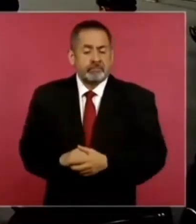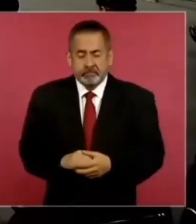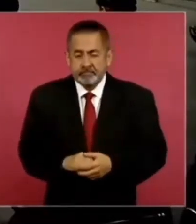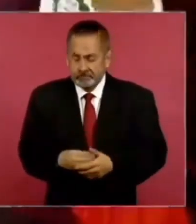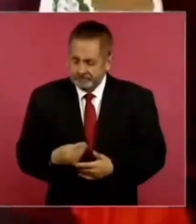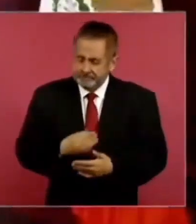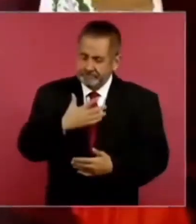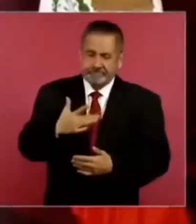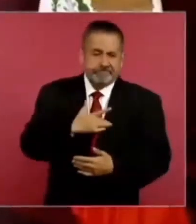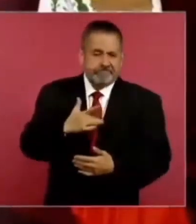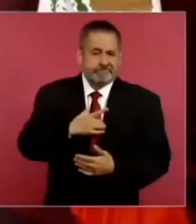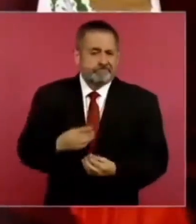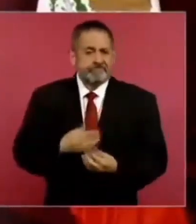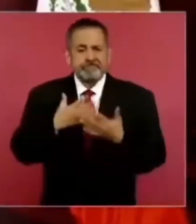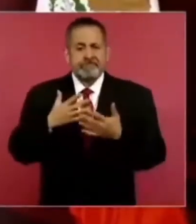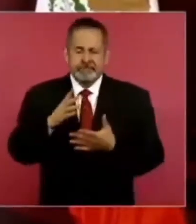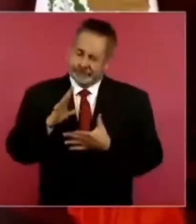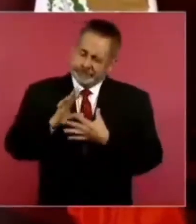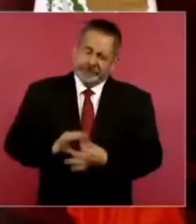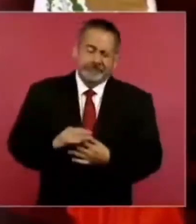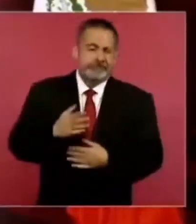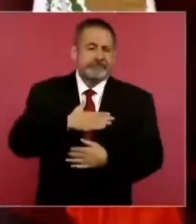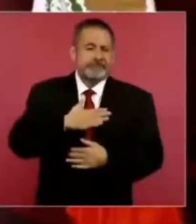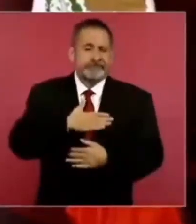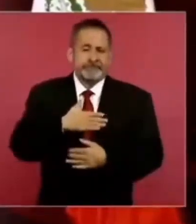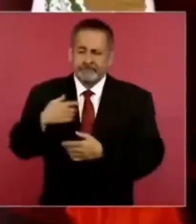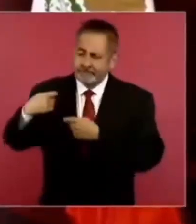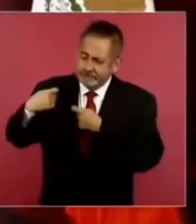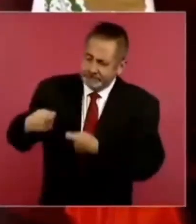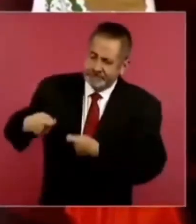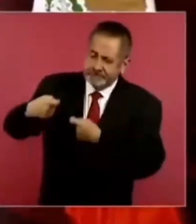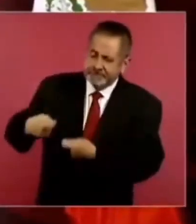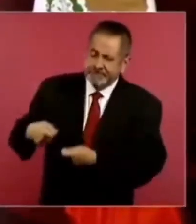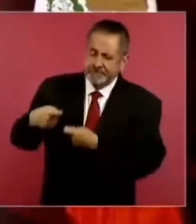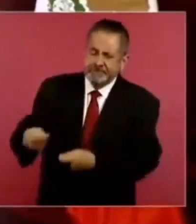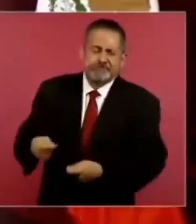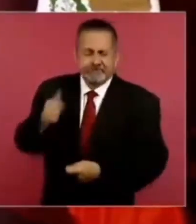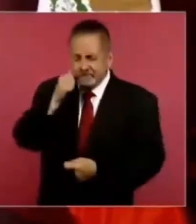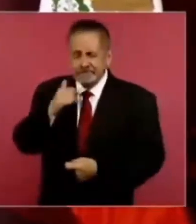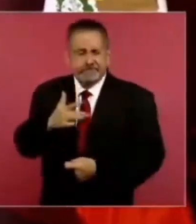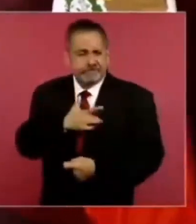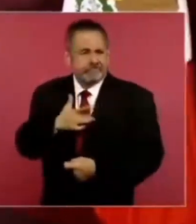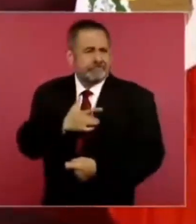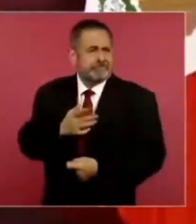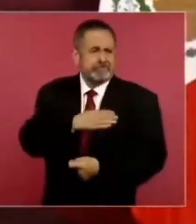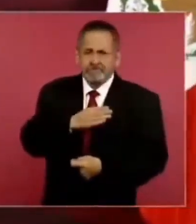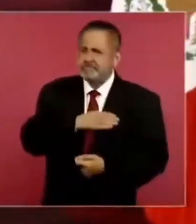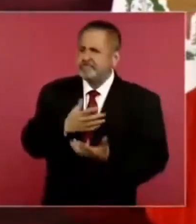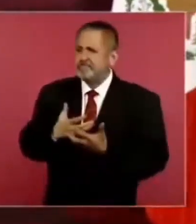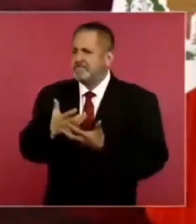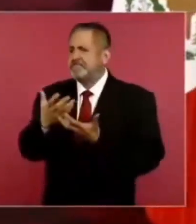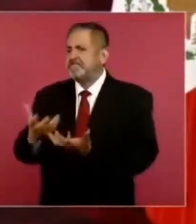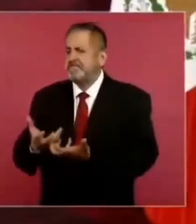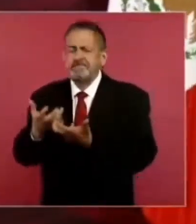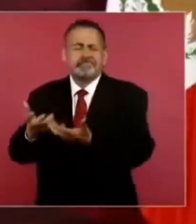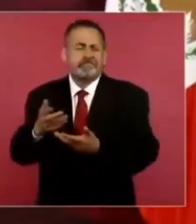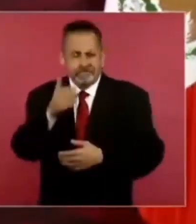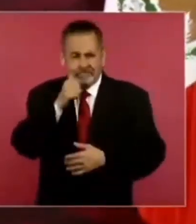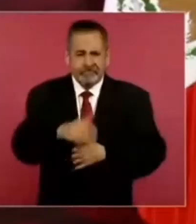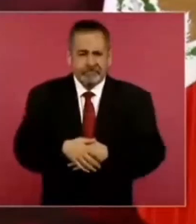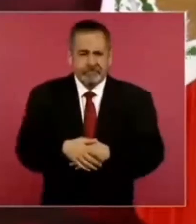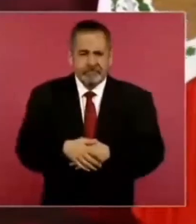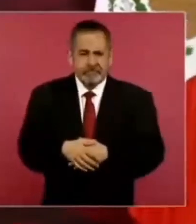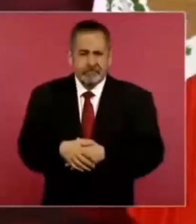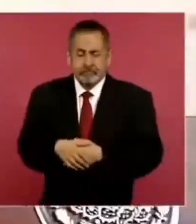prendida en el corazón. O de generación en generación, la hemos venido cargando. Se la llevaron